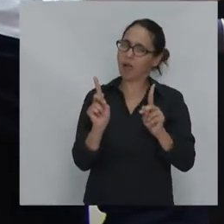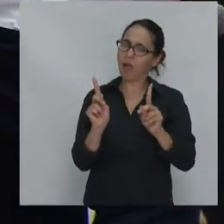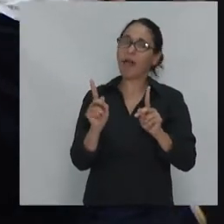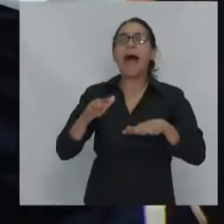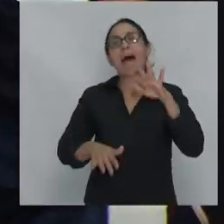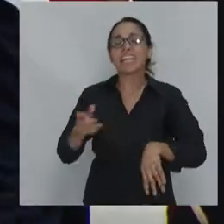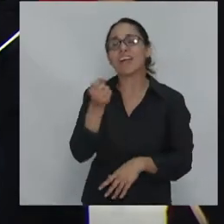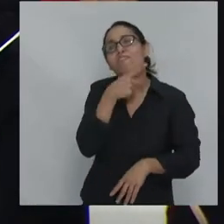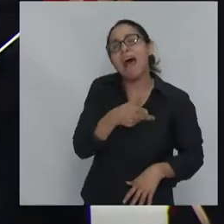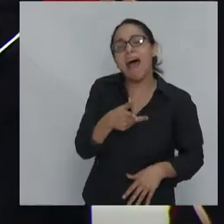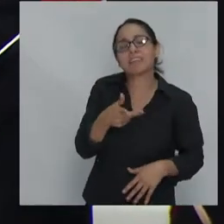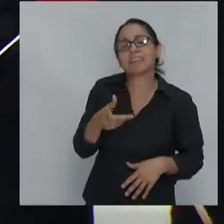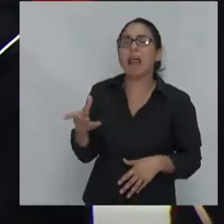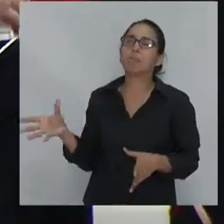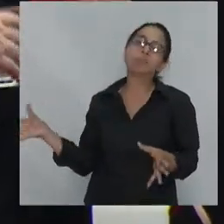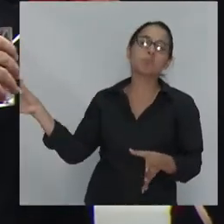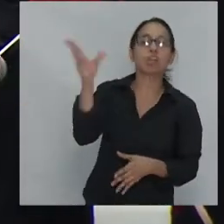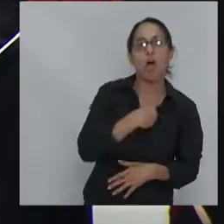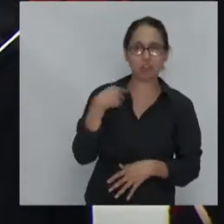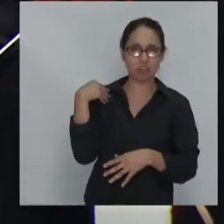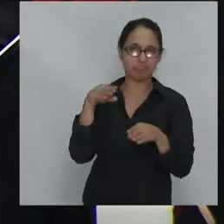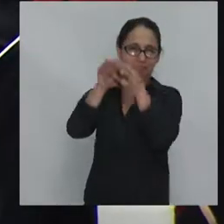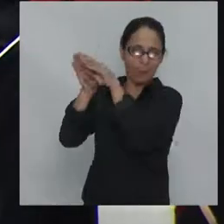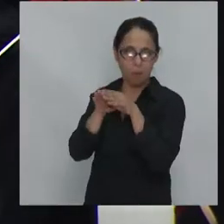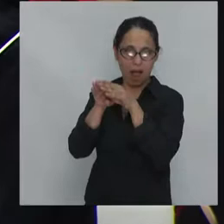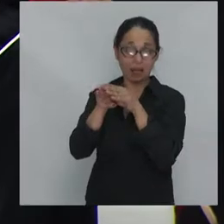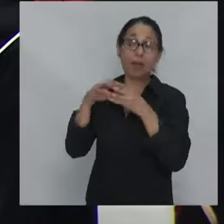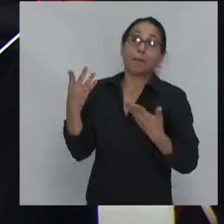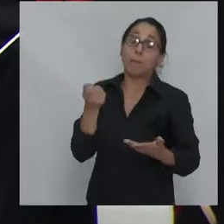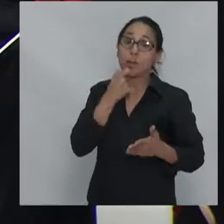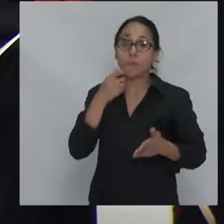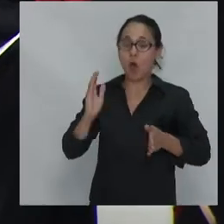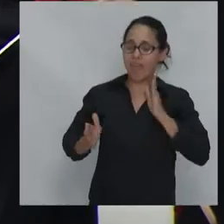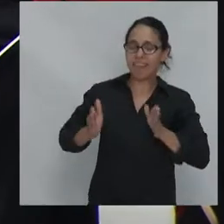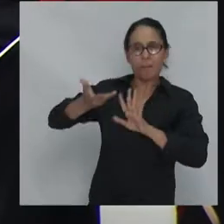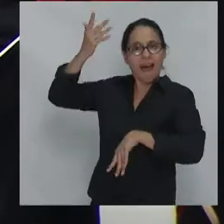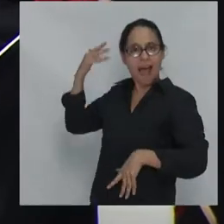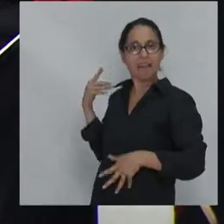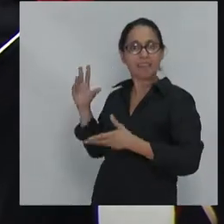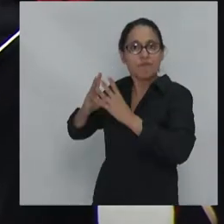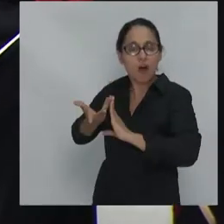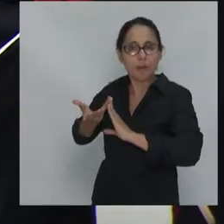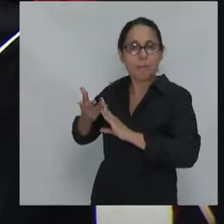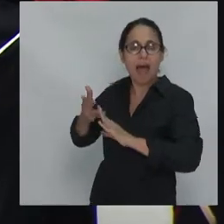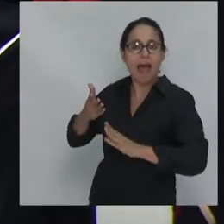Porque entonces, de alguna manera, si es un retorno del fascismo, de la peste,